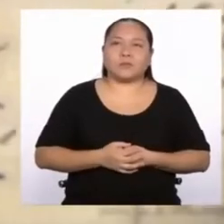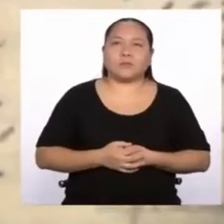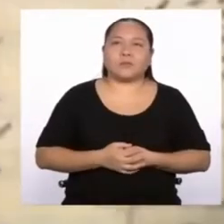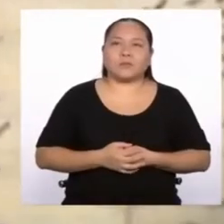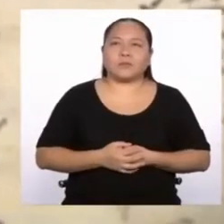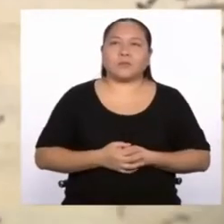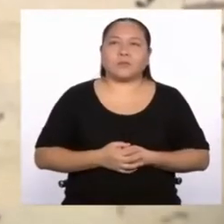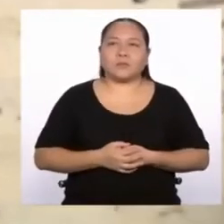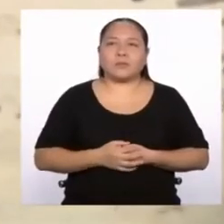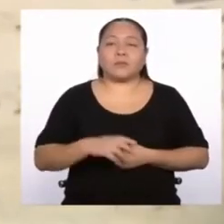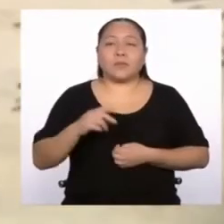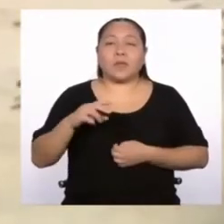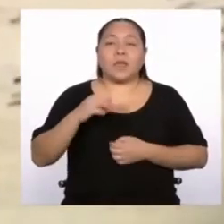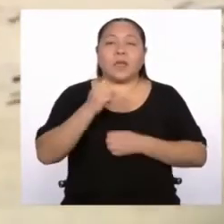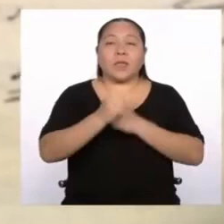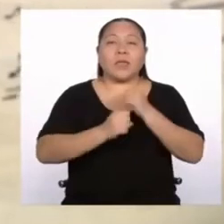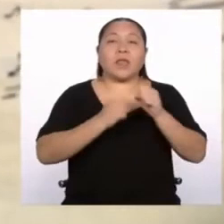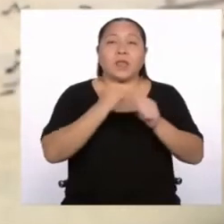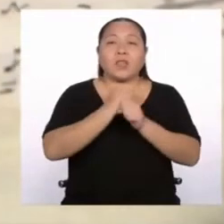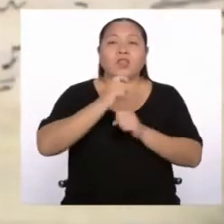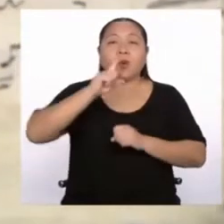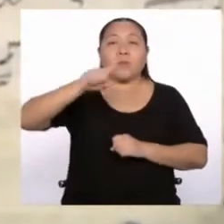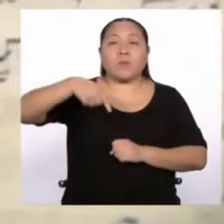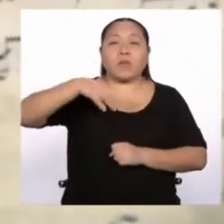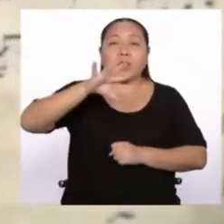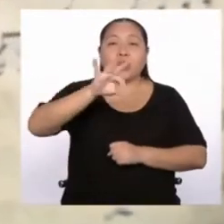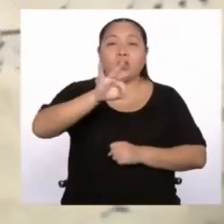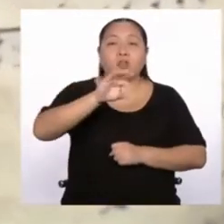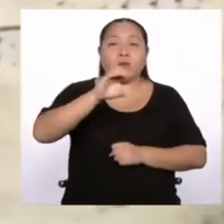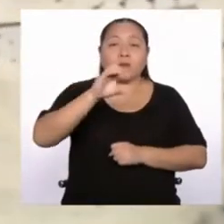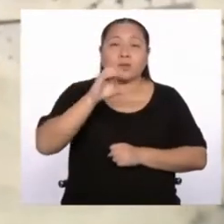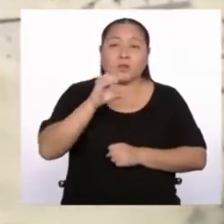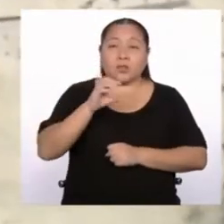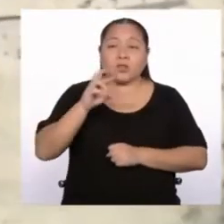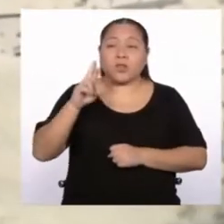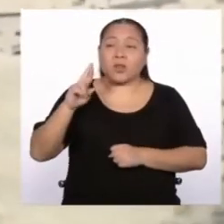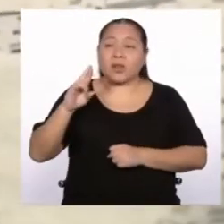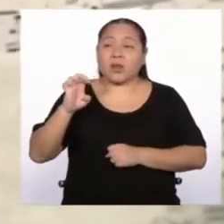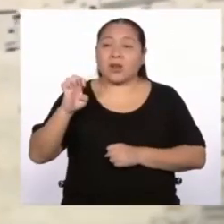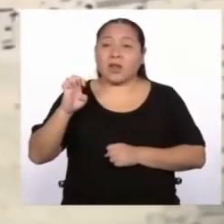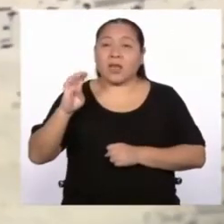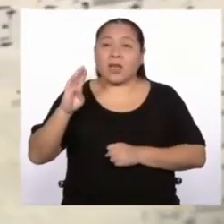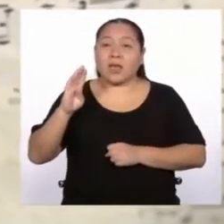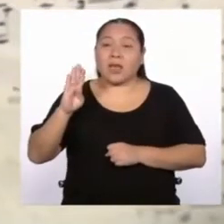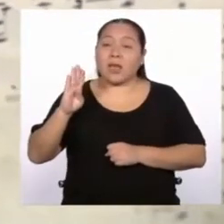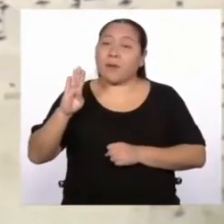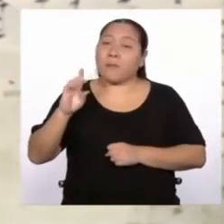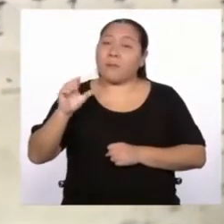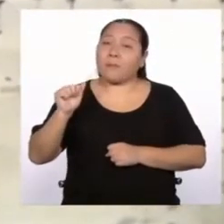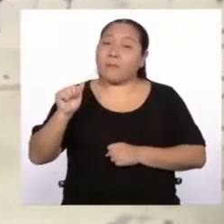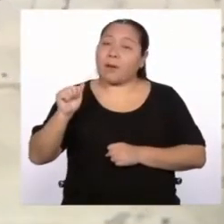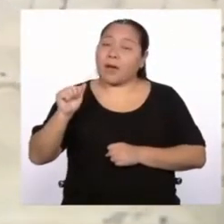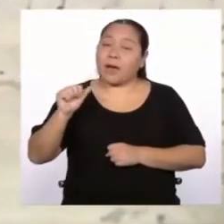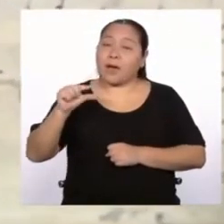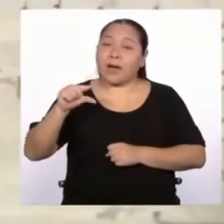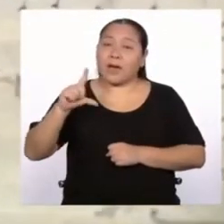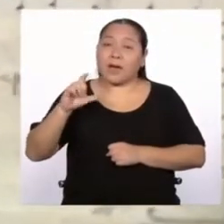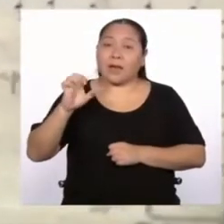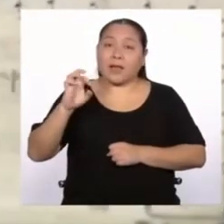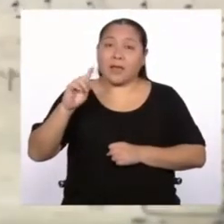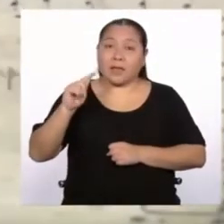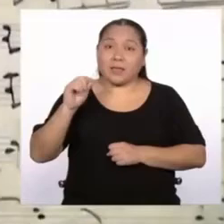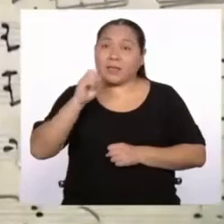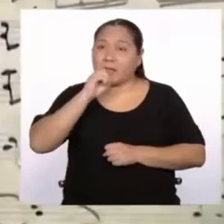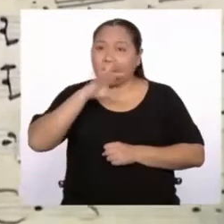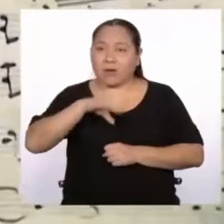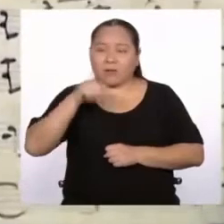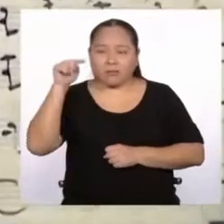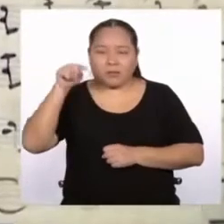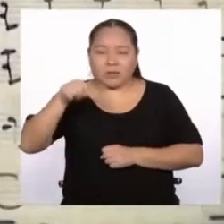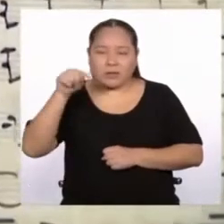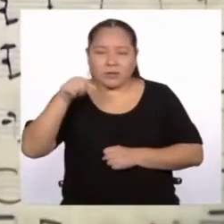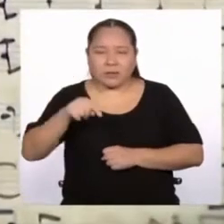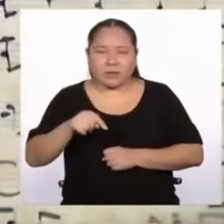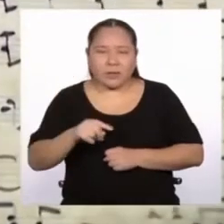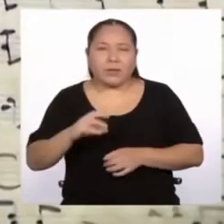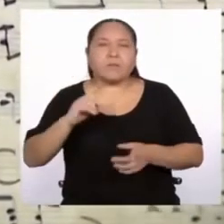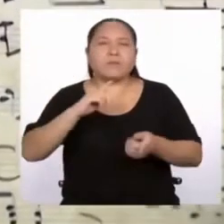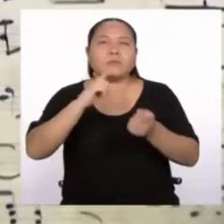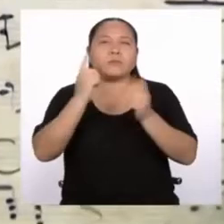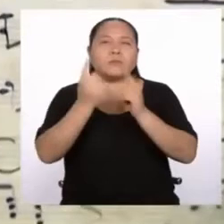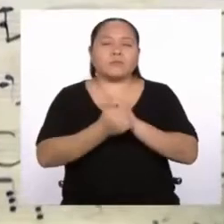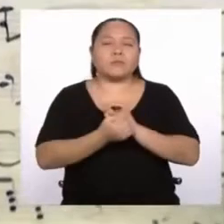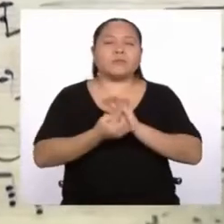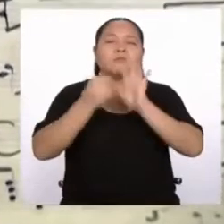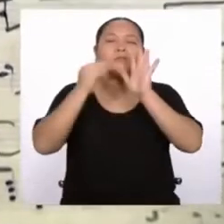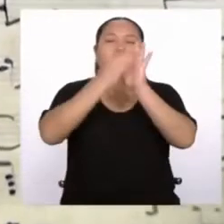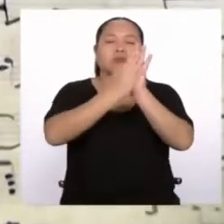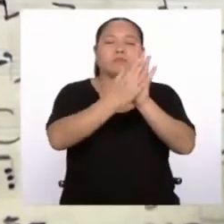En el año 1900, Rebagliati se propuso que su versión realizada junto a Alcedo se convirtiera en la